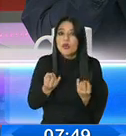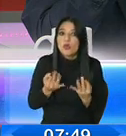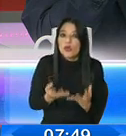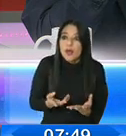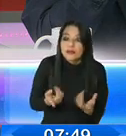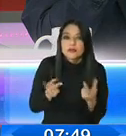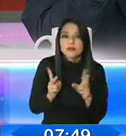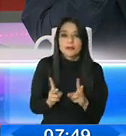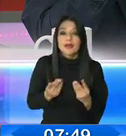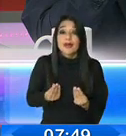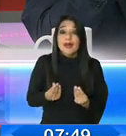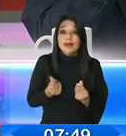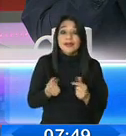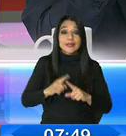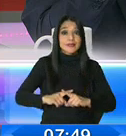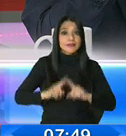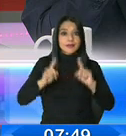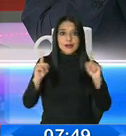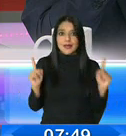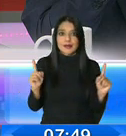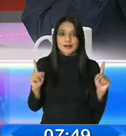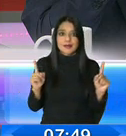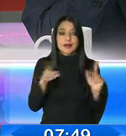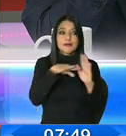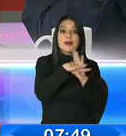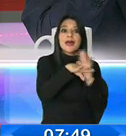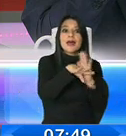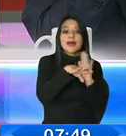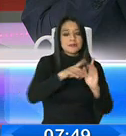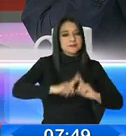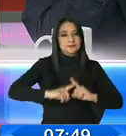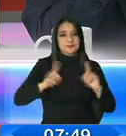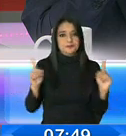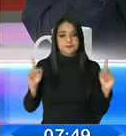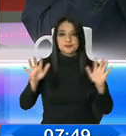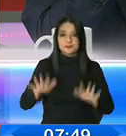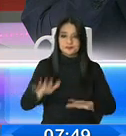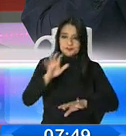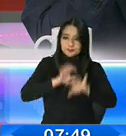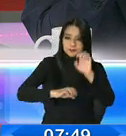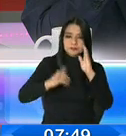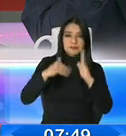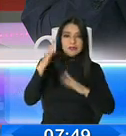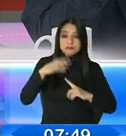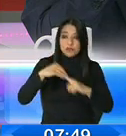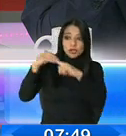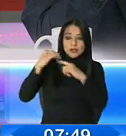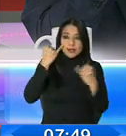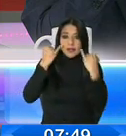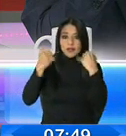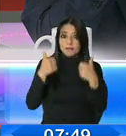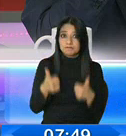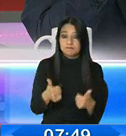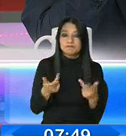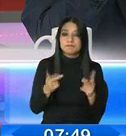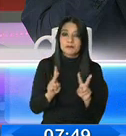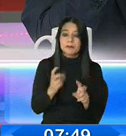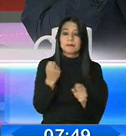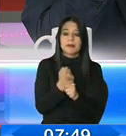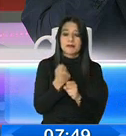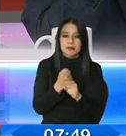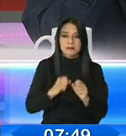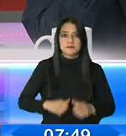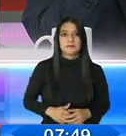cualitativas diferentes a las que mira un banco. Nosotros vamos a priorizar la innovación y la generación de